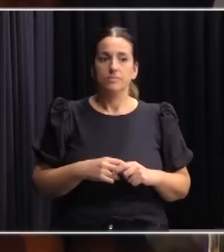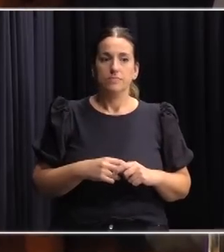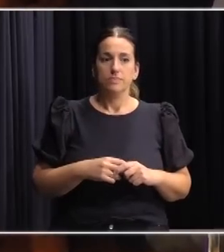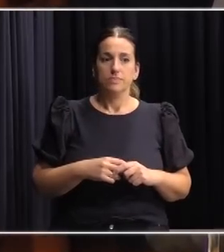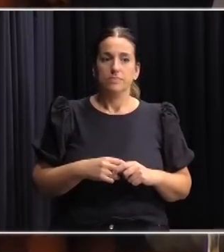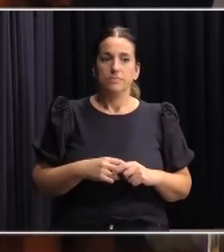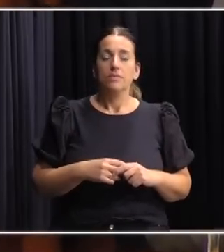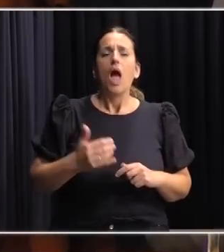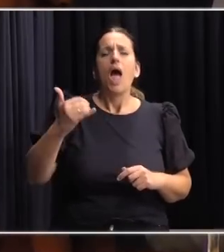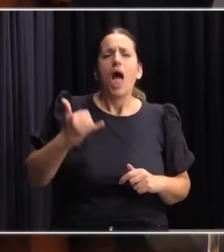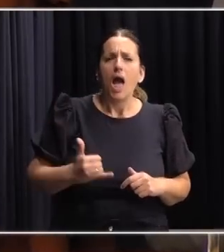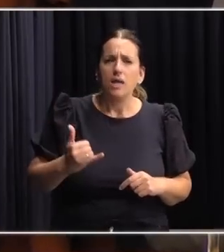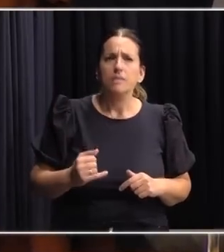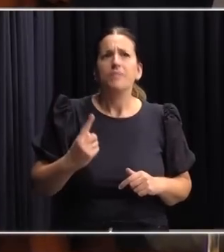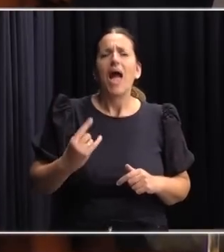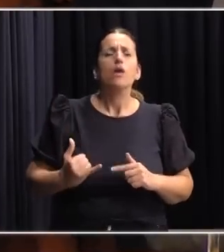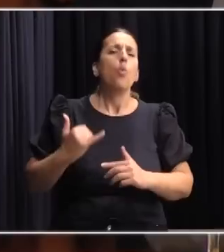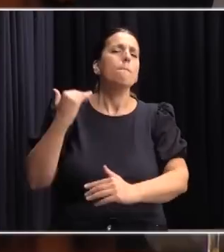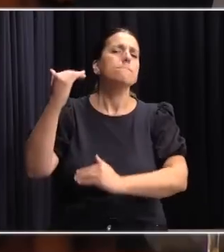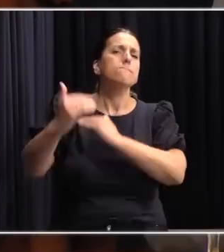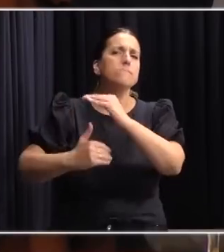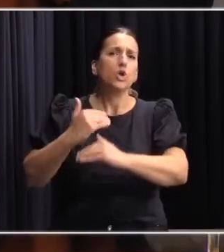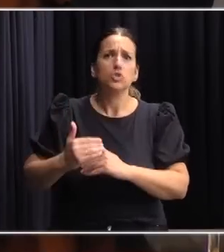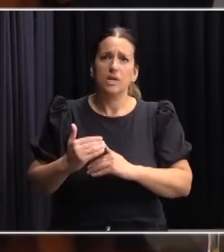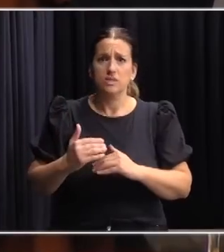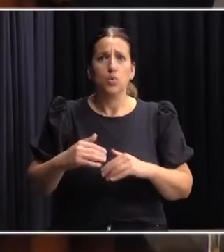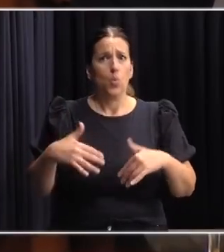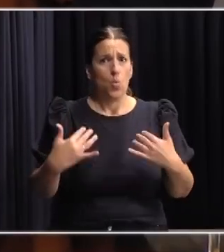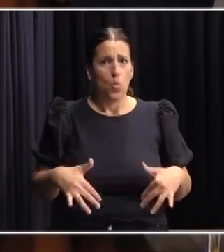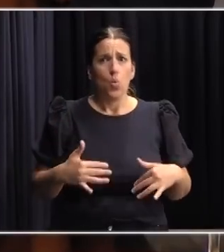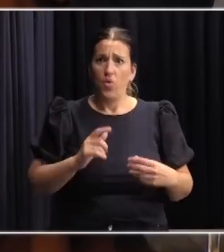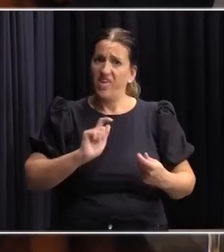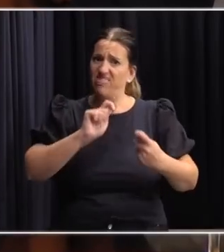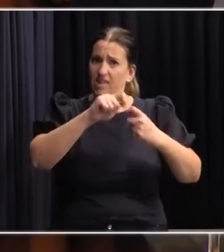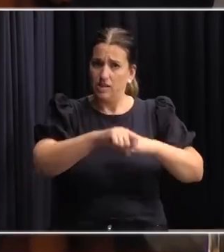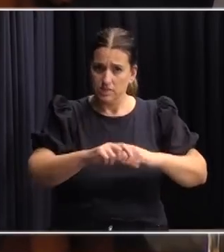tiene un proceso muy largo de transición.